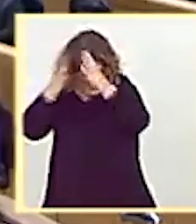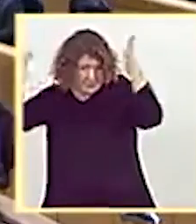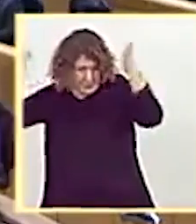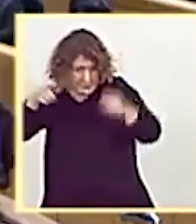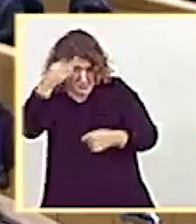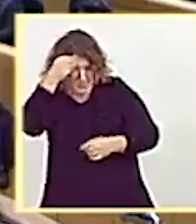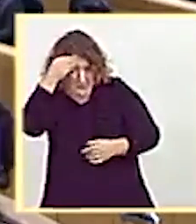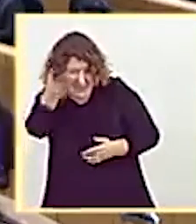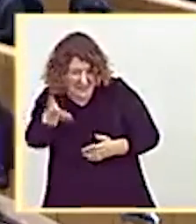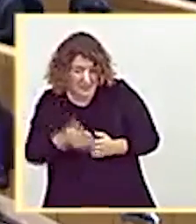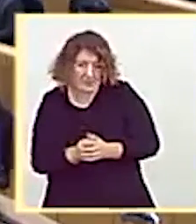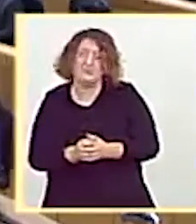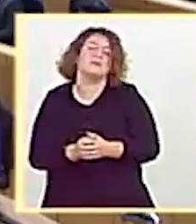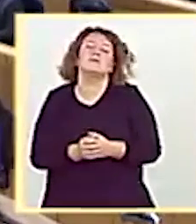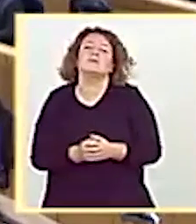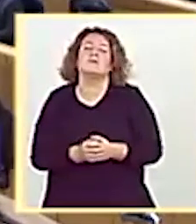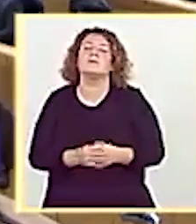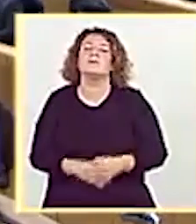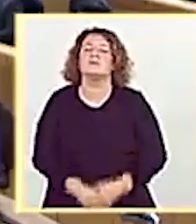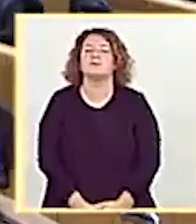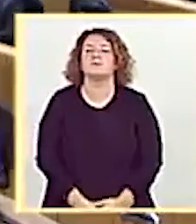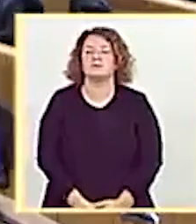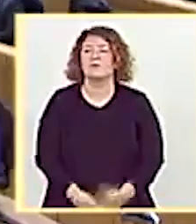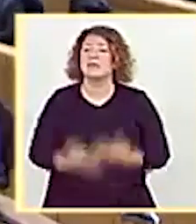Gracias, señor ministro de Justicia.